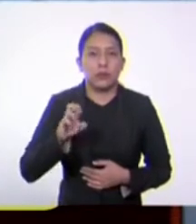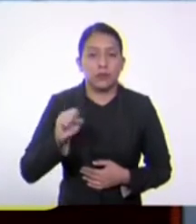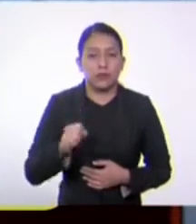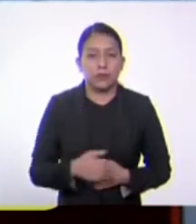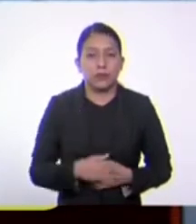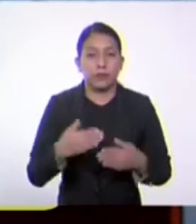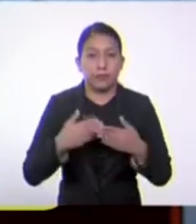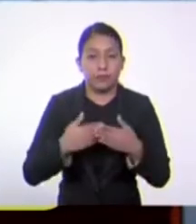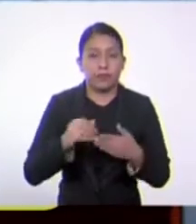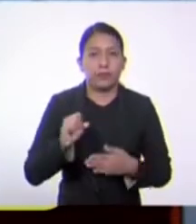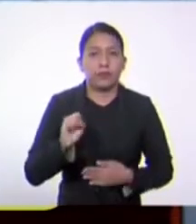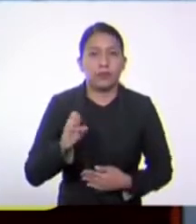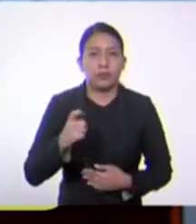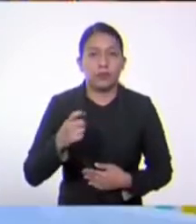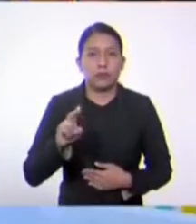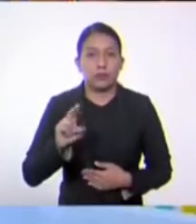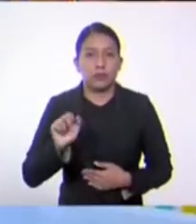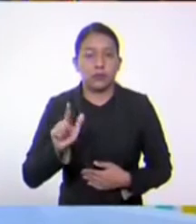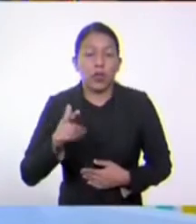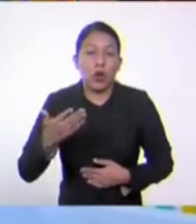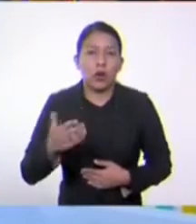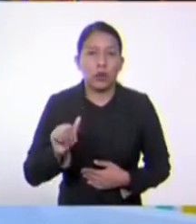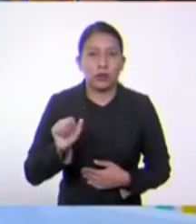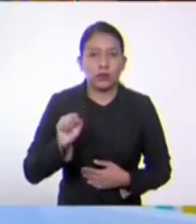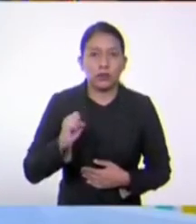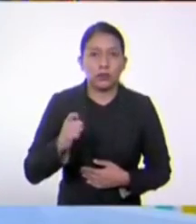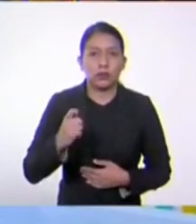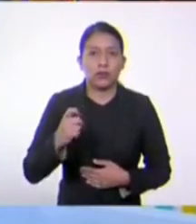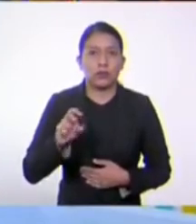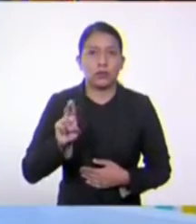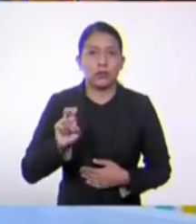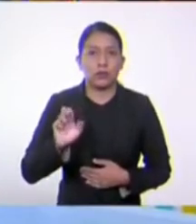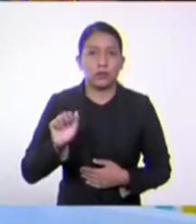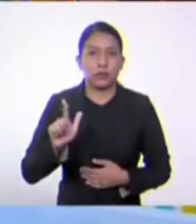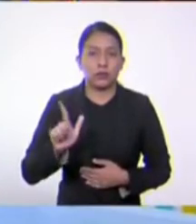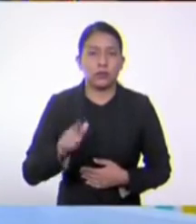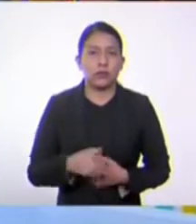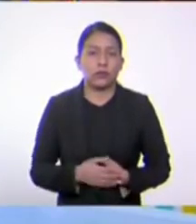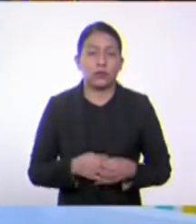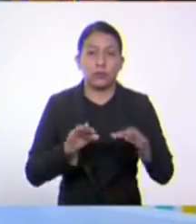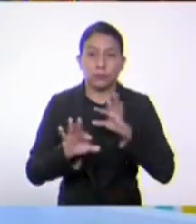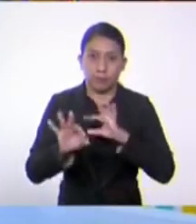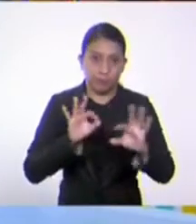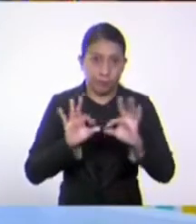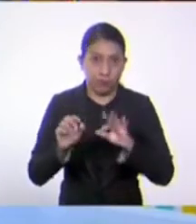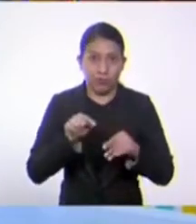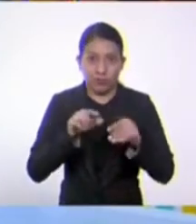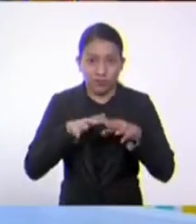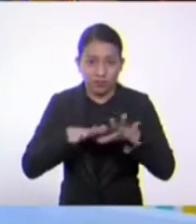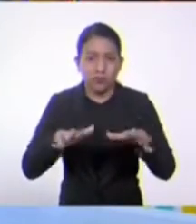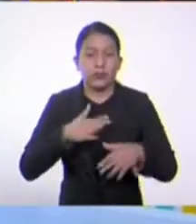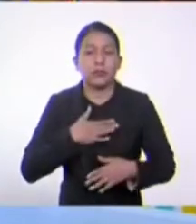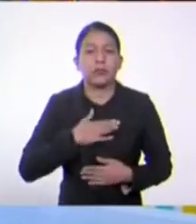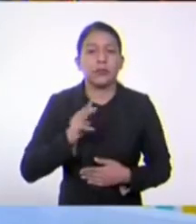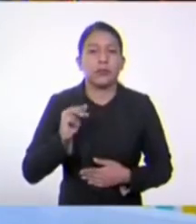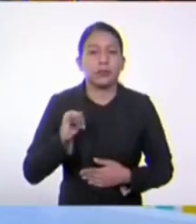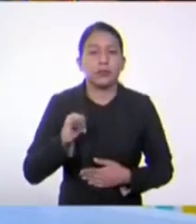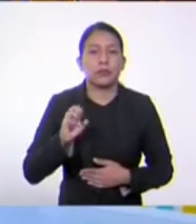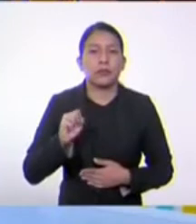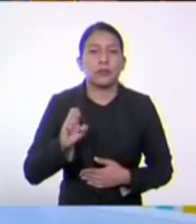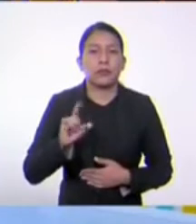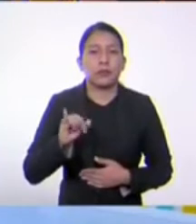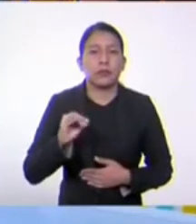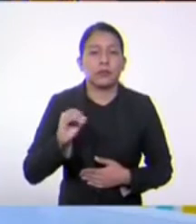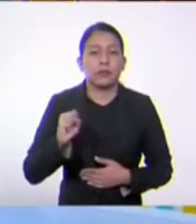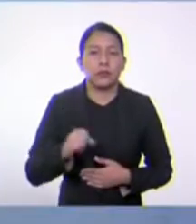sexual y asexual. Además, algunos de los hongos conforman micelios o hifas, que son